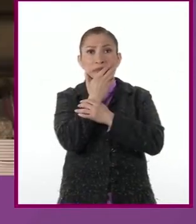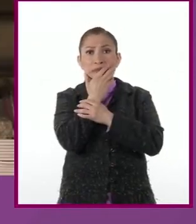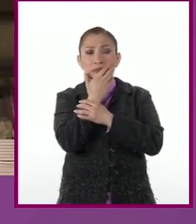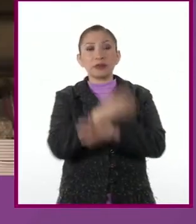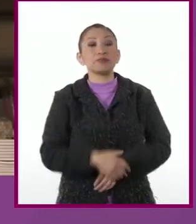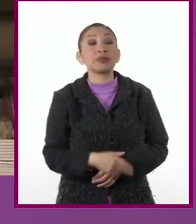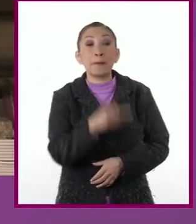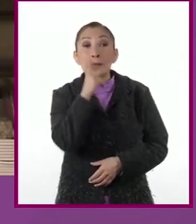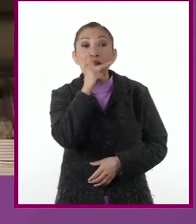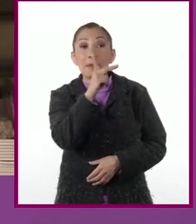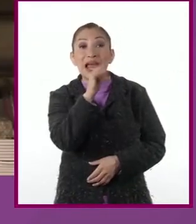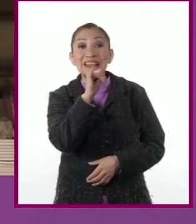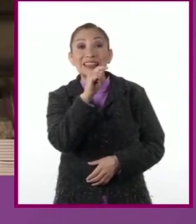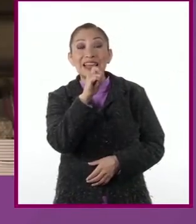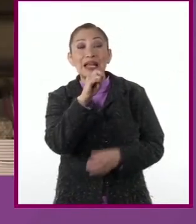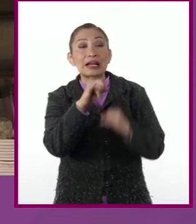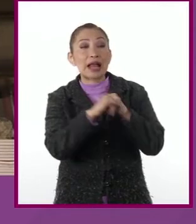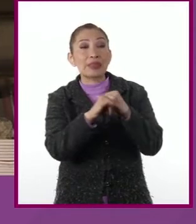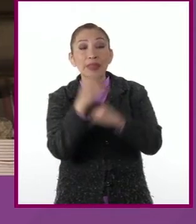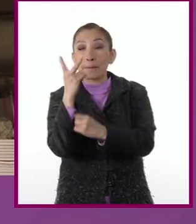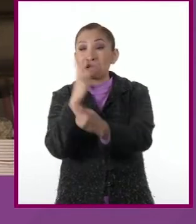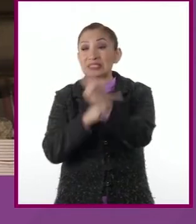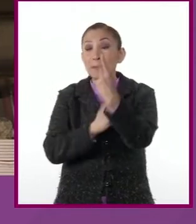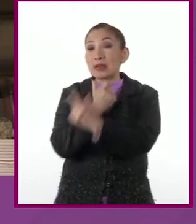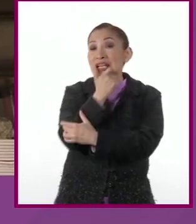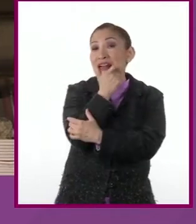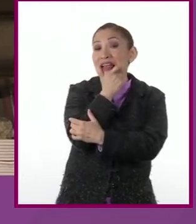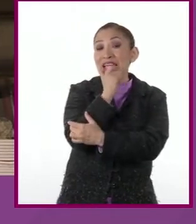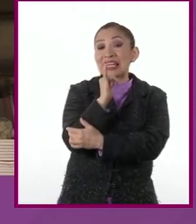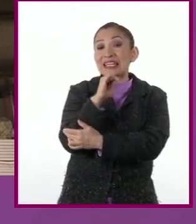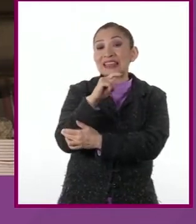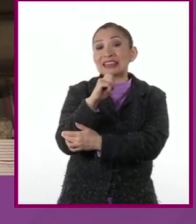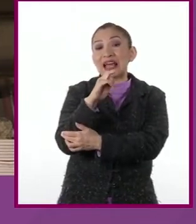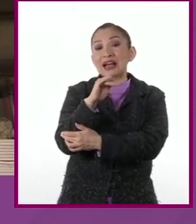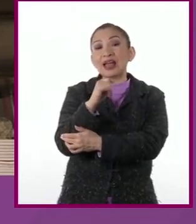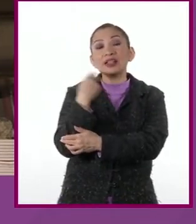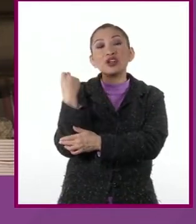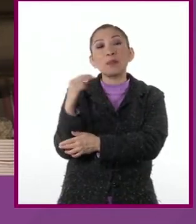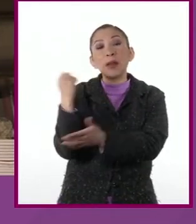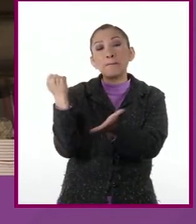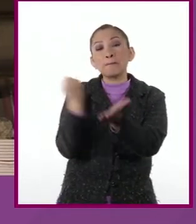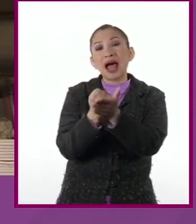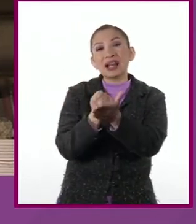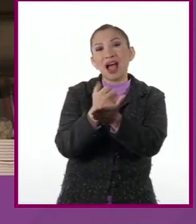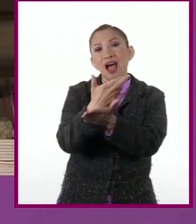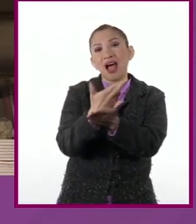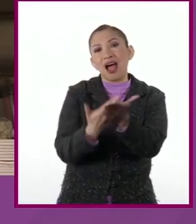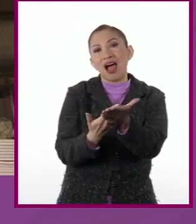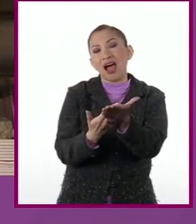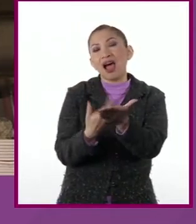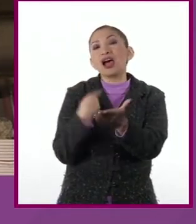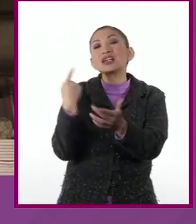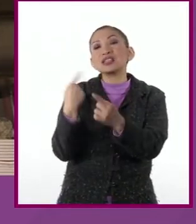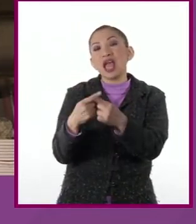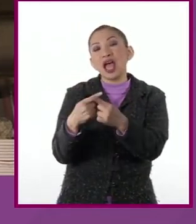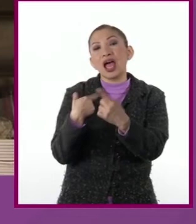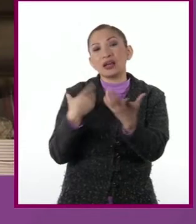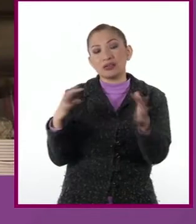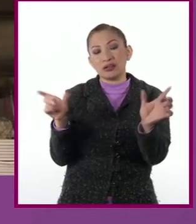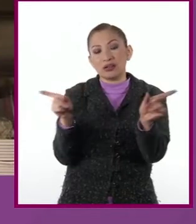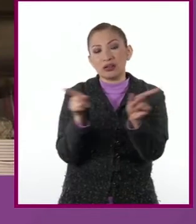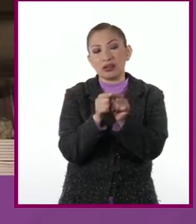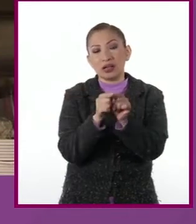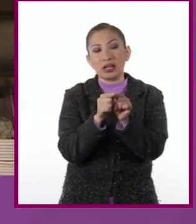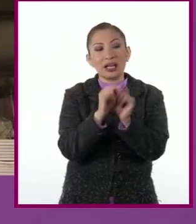La palabra internet es un préstamo del inglés Internet, nombre de una marca registrada, formada por la contracción